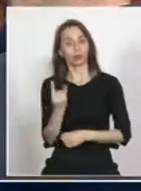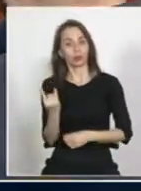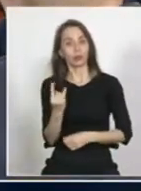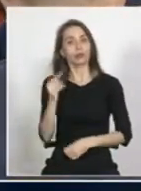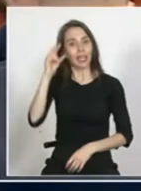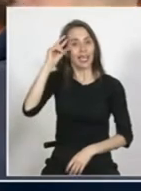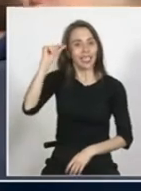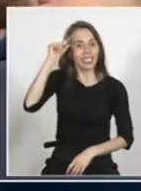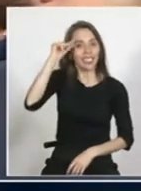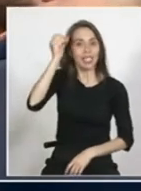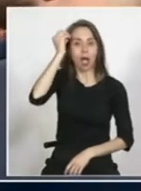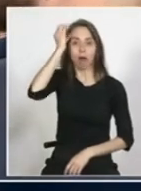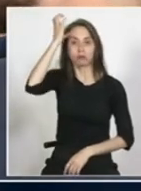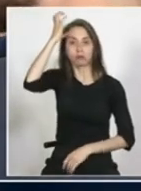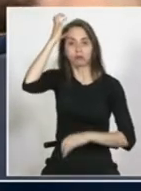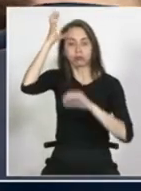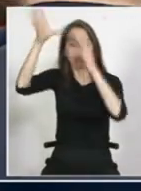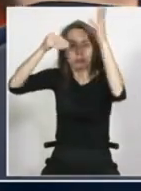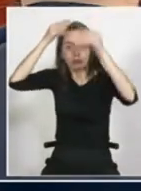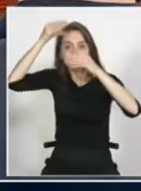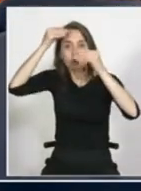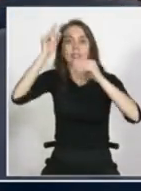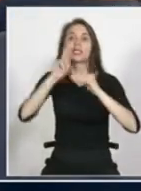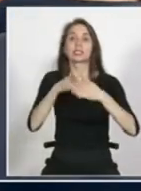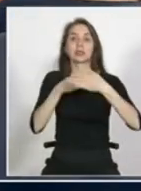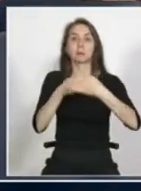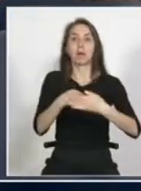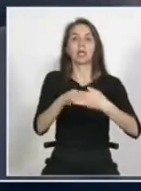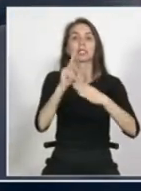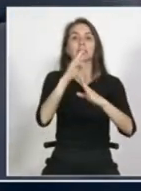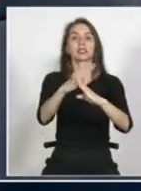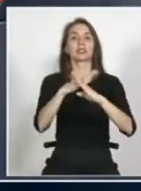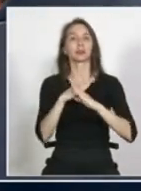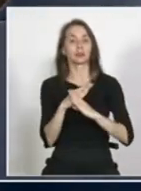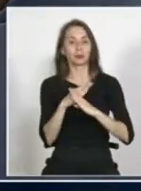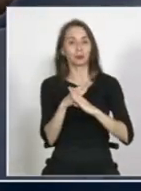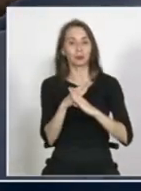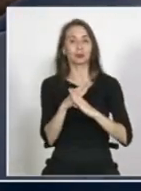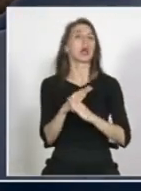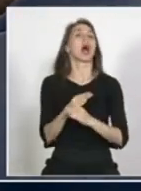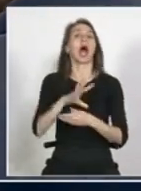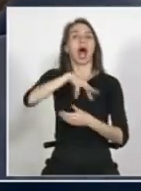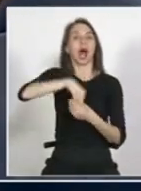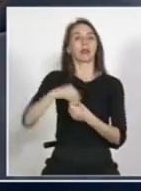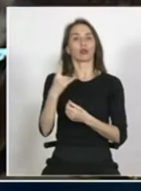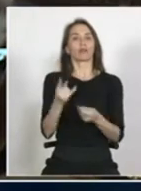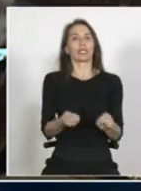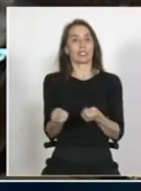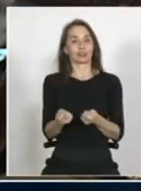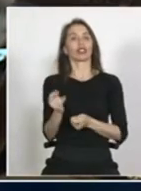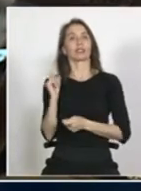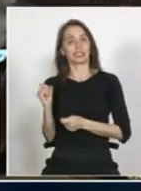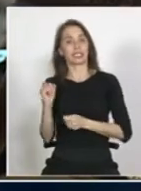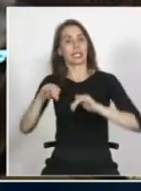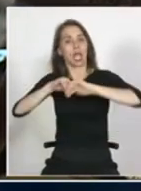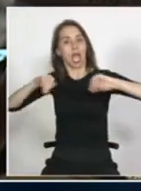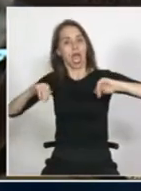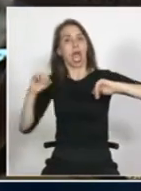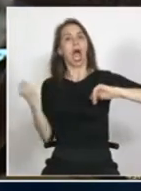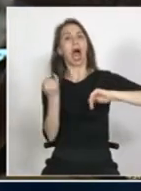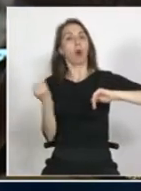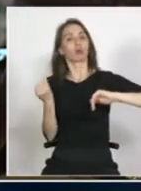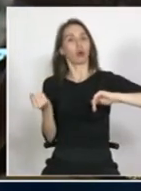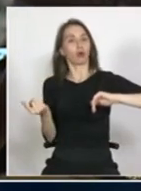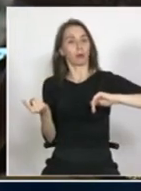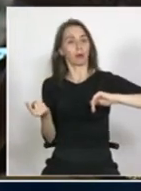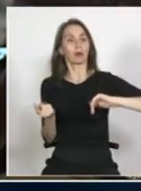creación del conocimiento y que no puedan haber barreras y censura la gestión interna pero no por ejemplo para las